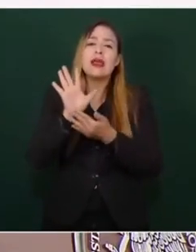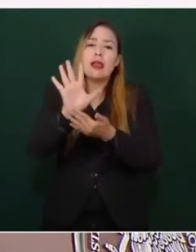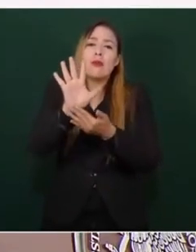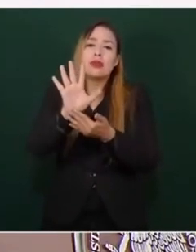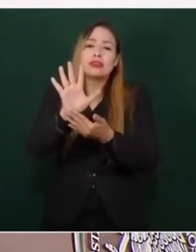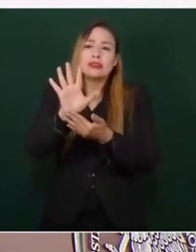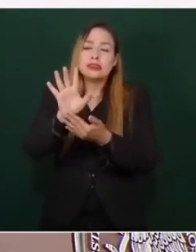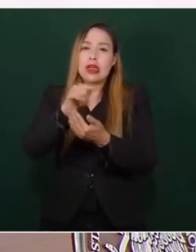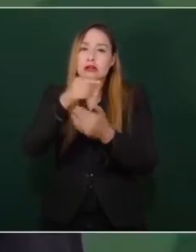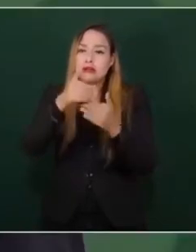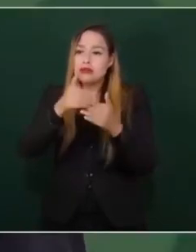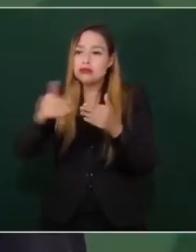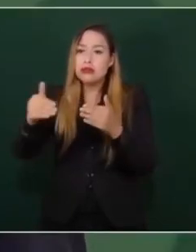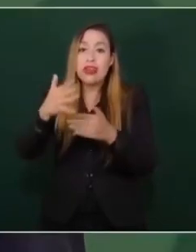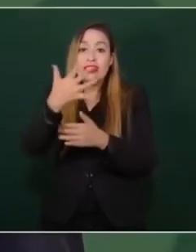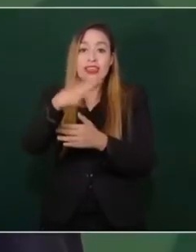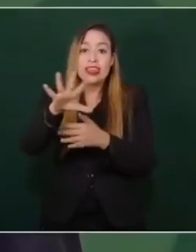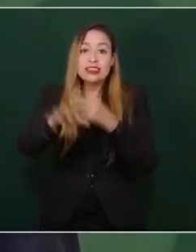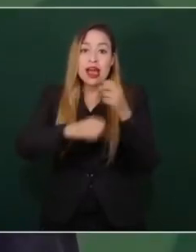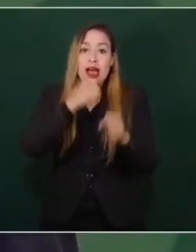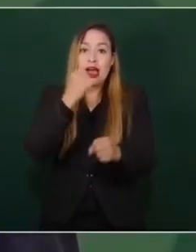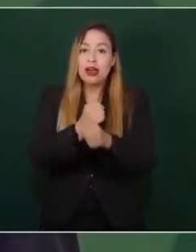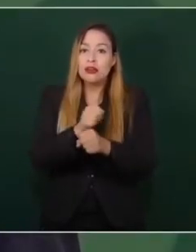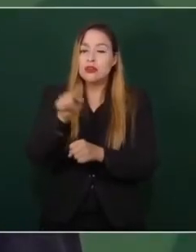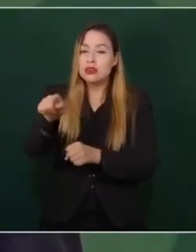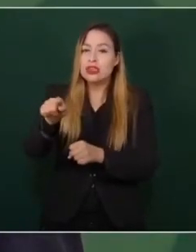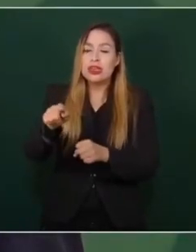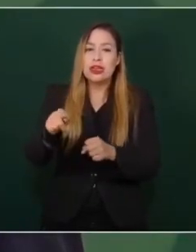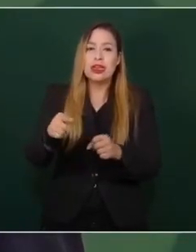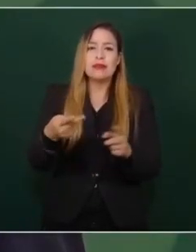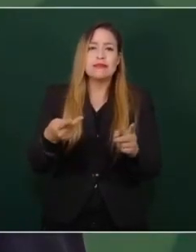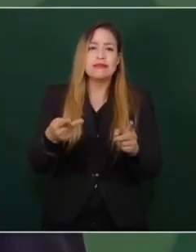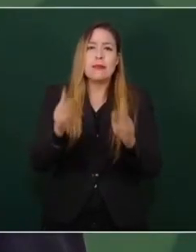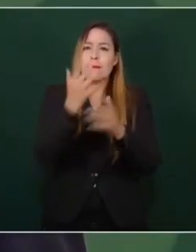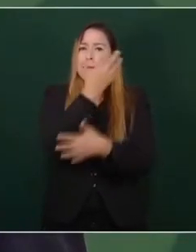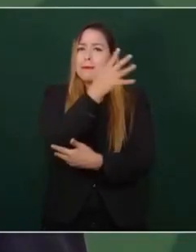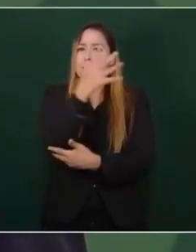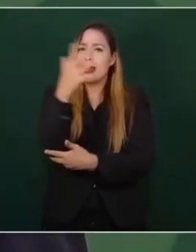en la plaza principal de Guanajuato,